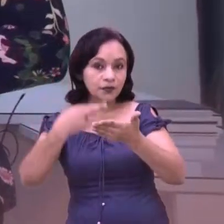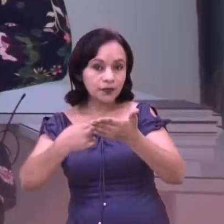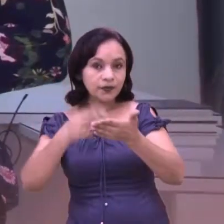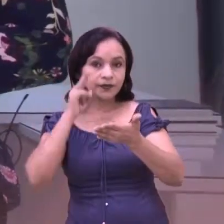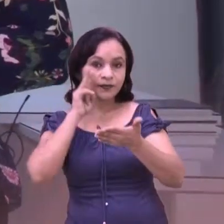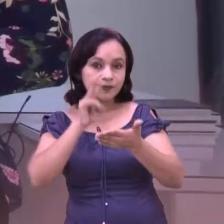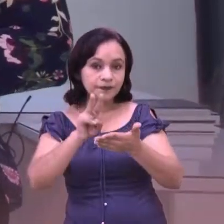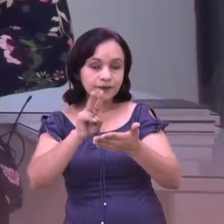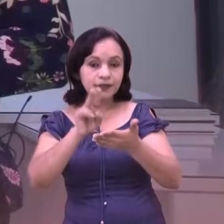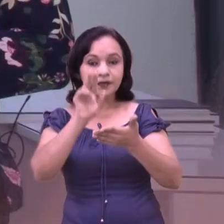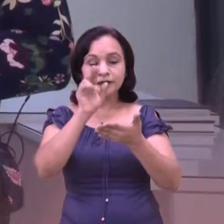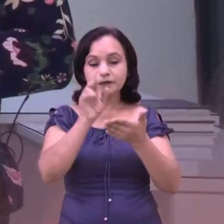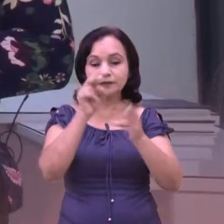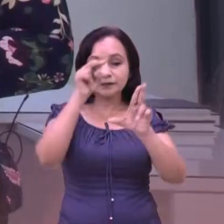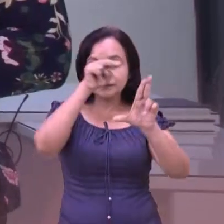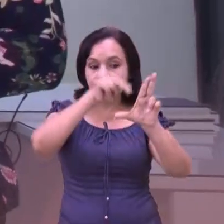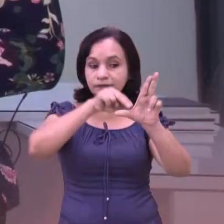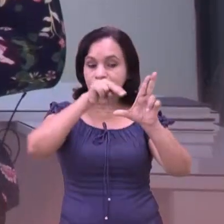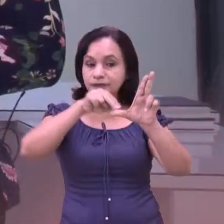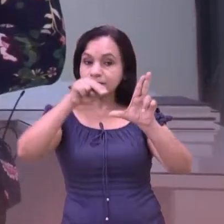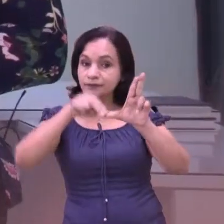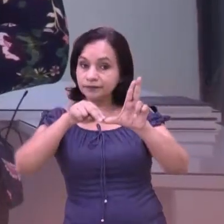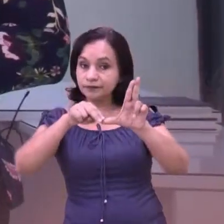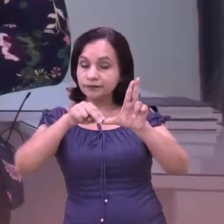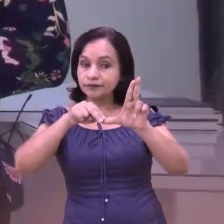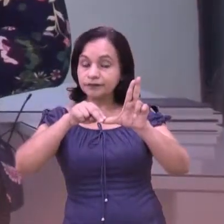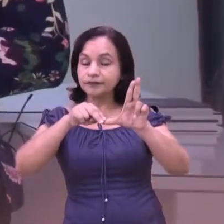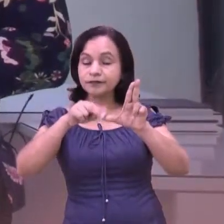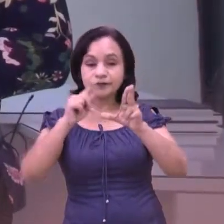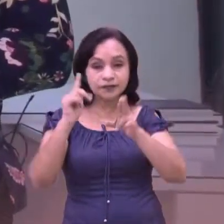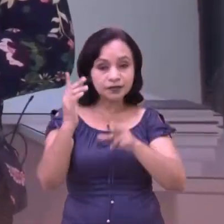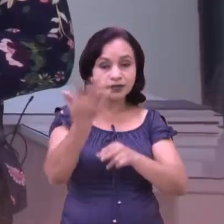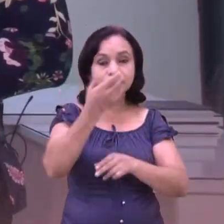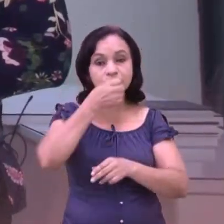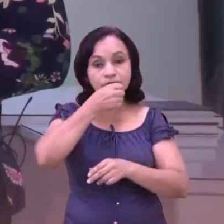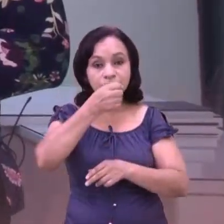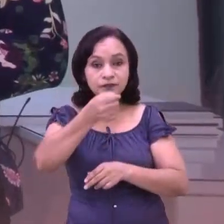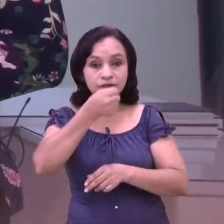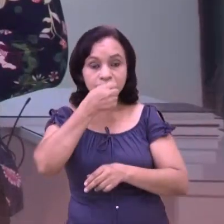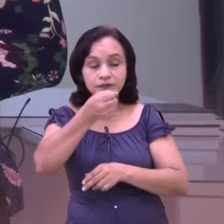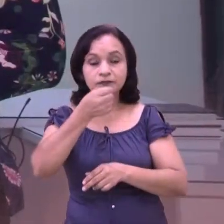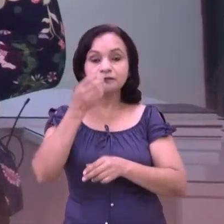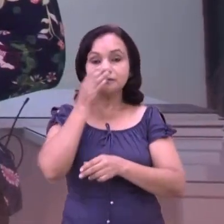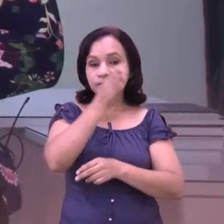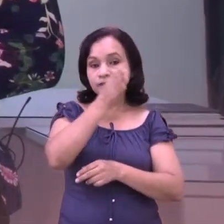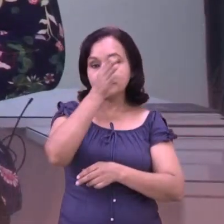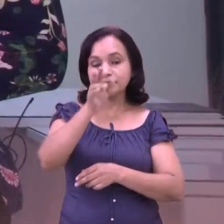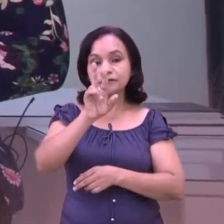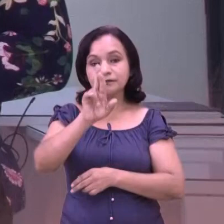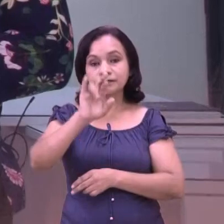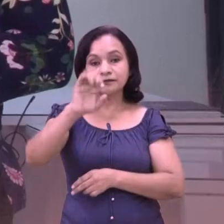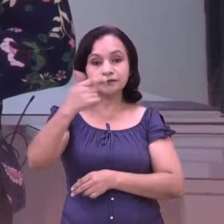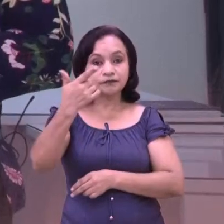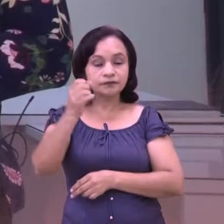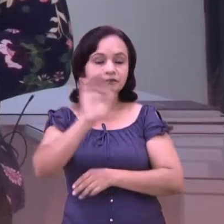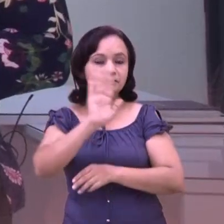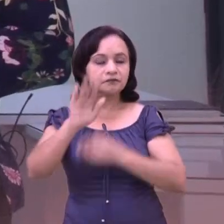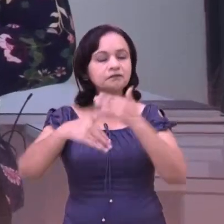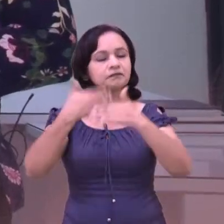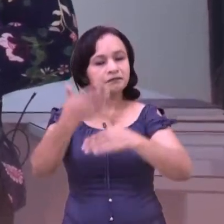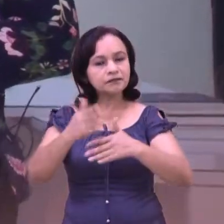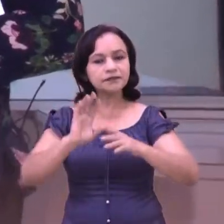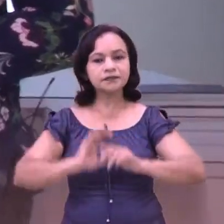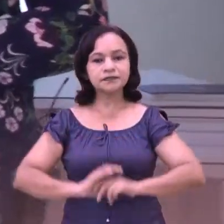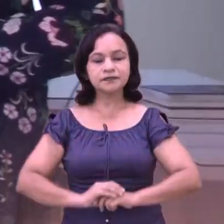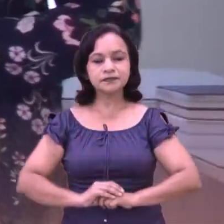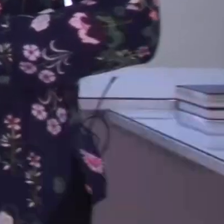visitarnos en las redes sociales como Sede Sinapred para estar al tanto de las últimas noticias referidas a la gestión integral del riesgo. será hasta